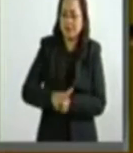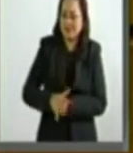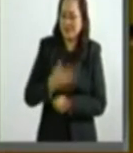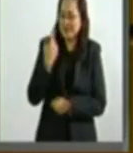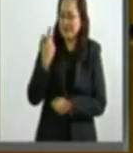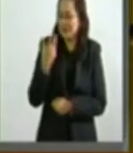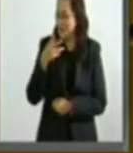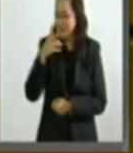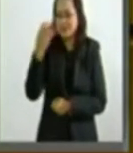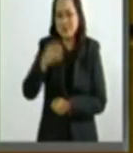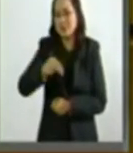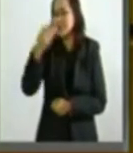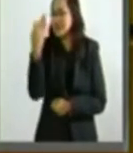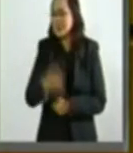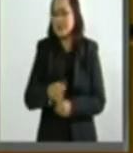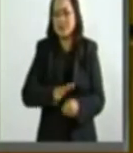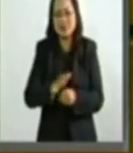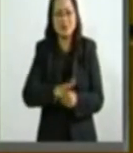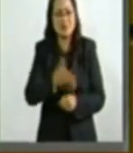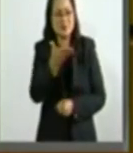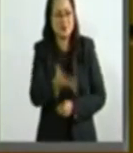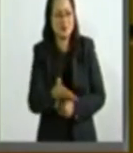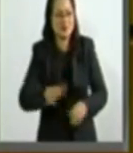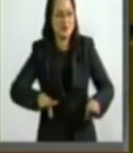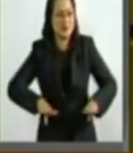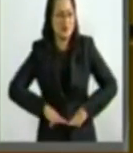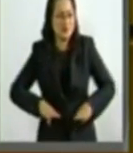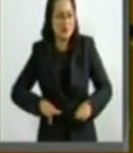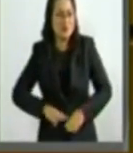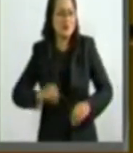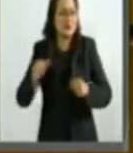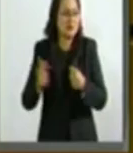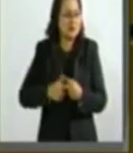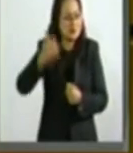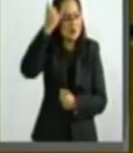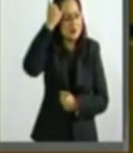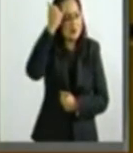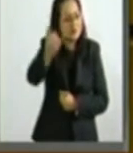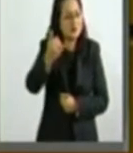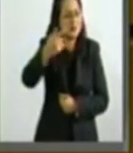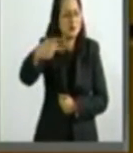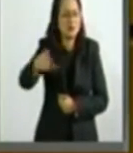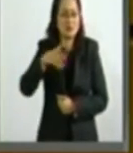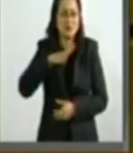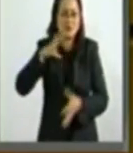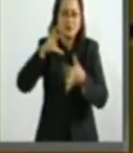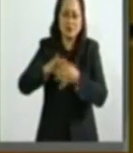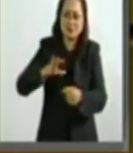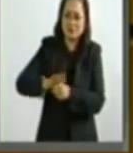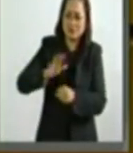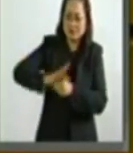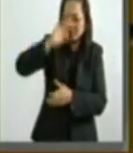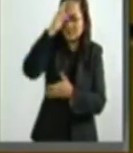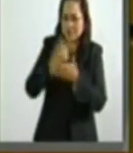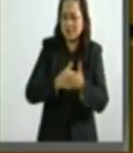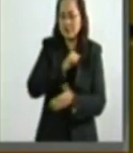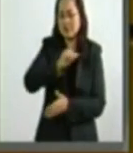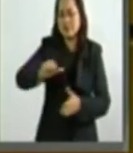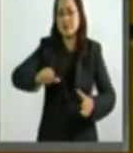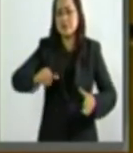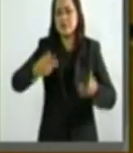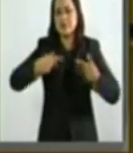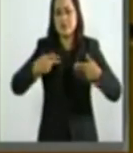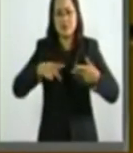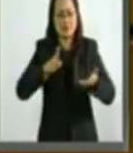condena a aquellas actitudes, a aquellas posturas que polarizan y atentan contra